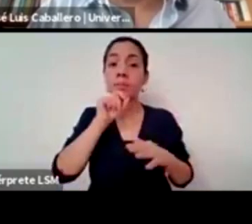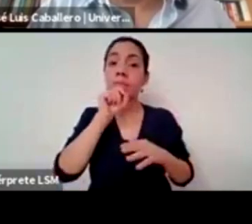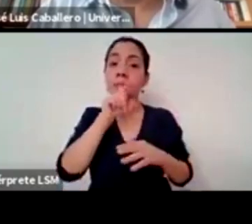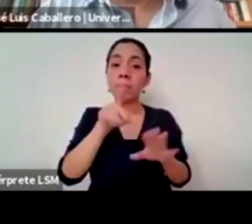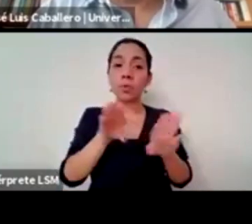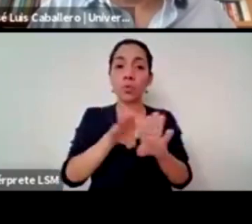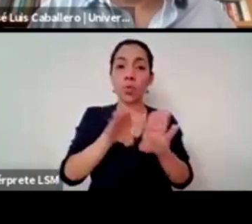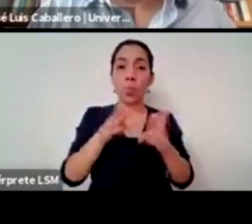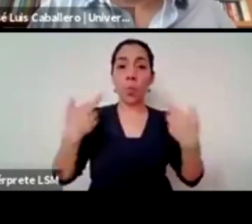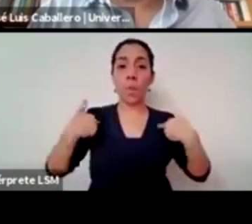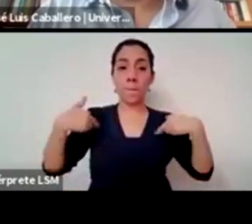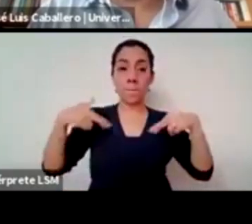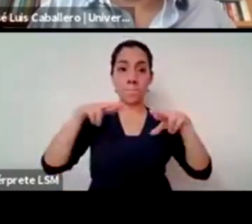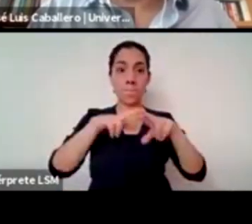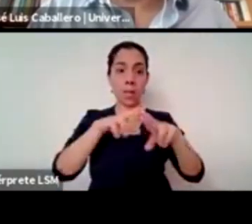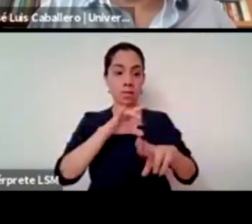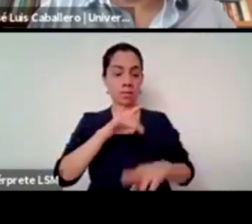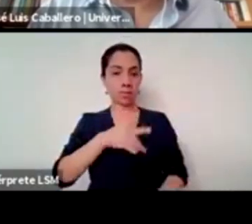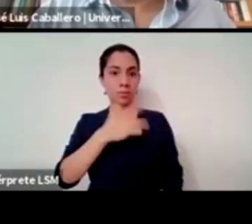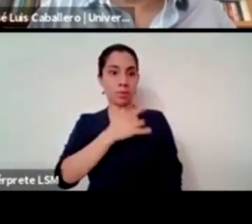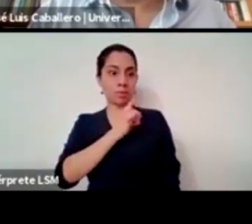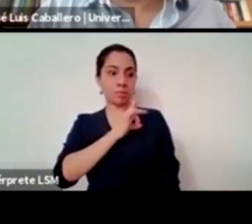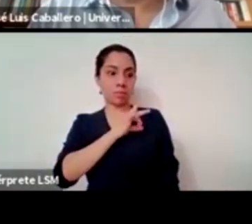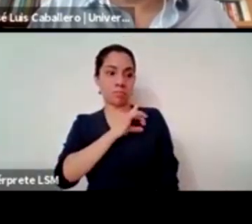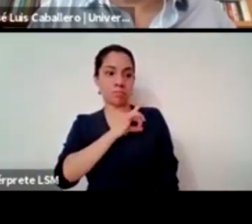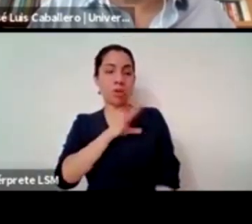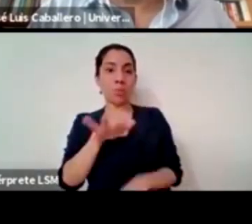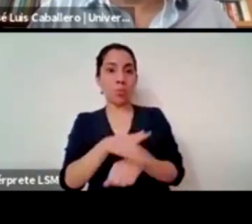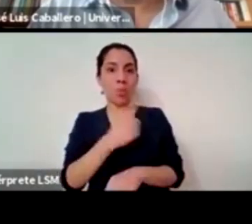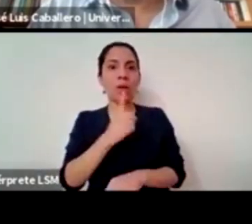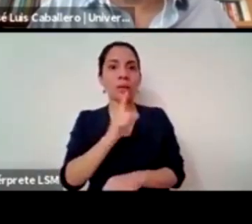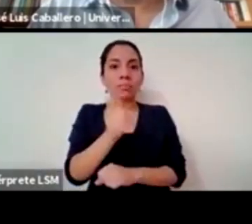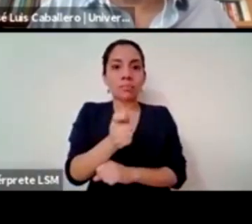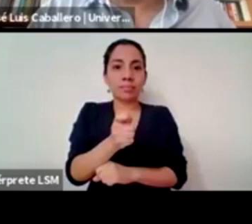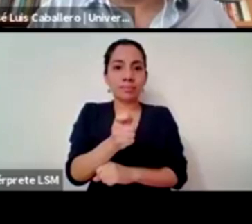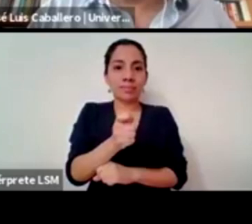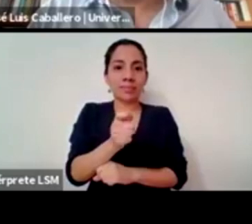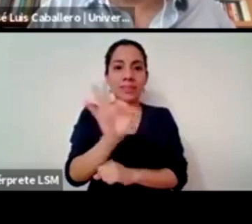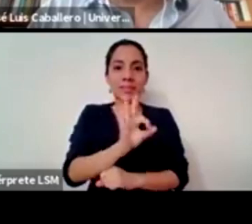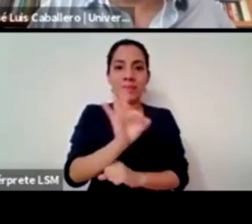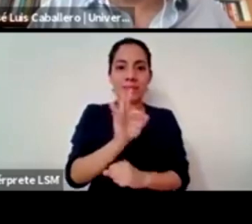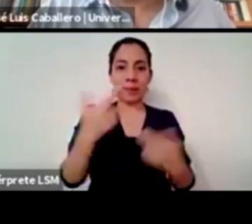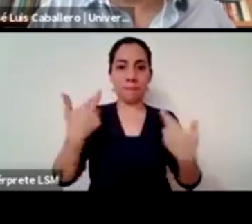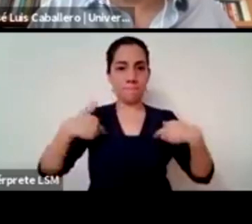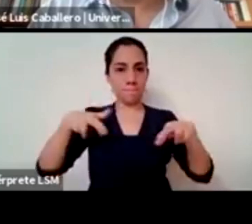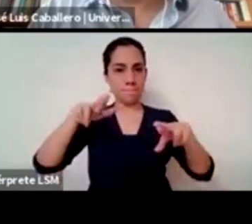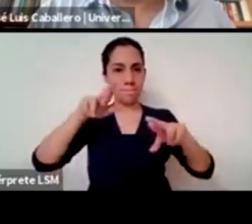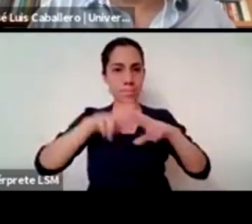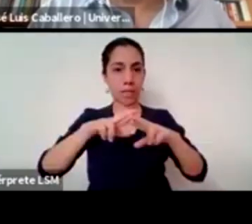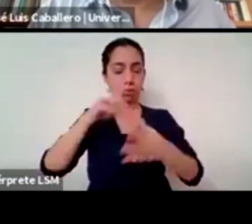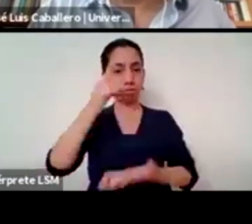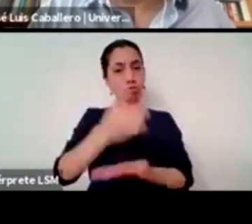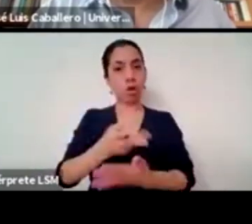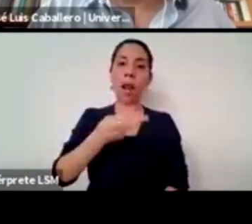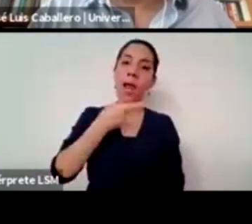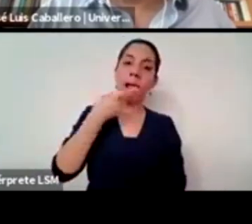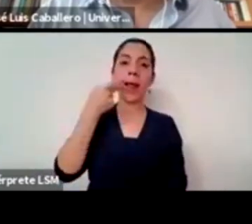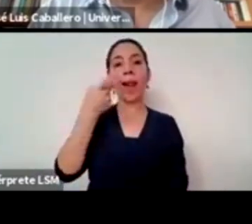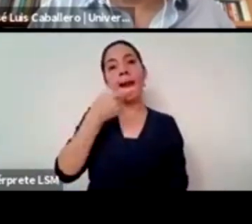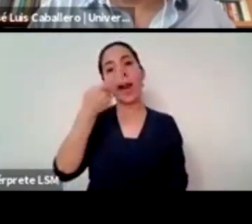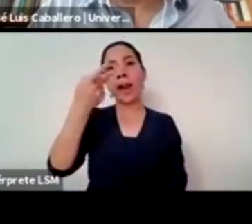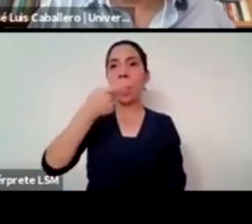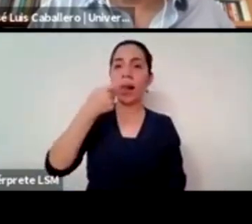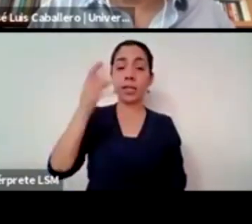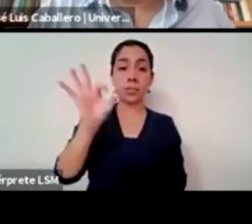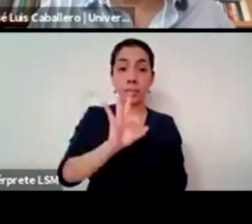miedo al profesorado porque claro el pin parental implica también que aquel profesor o profesora que no siga esas